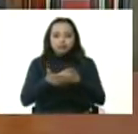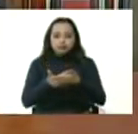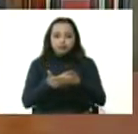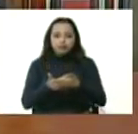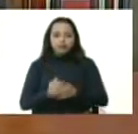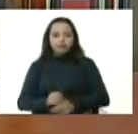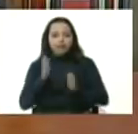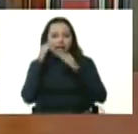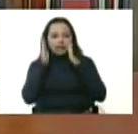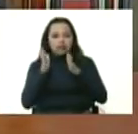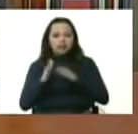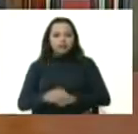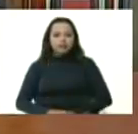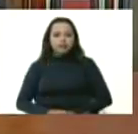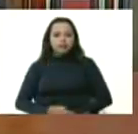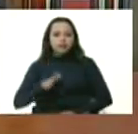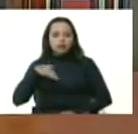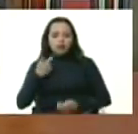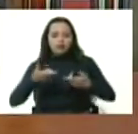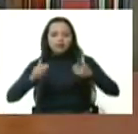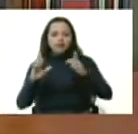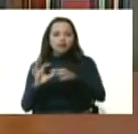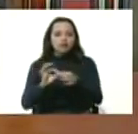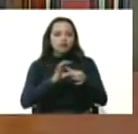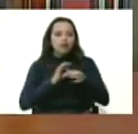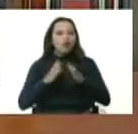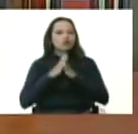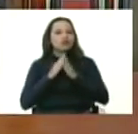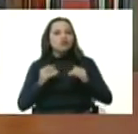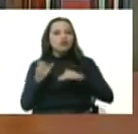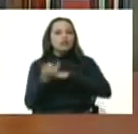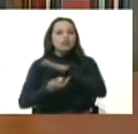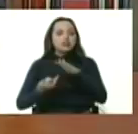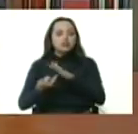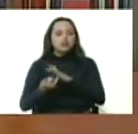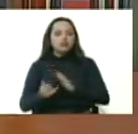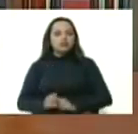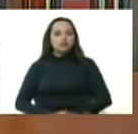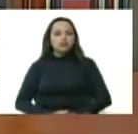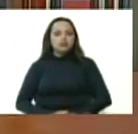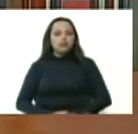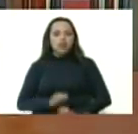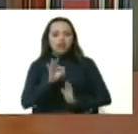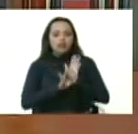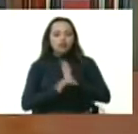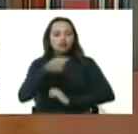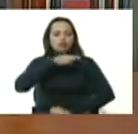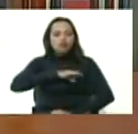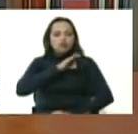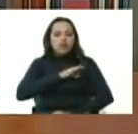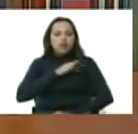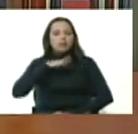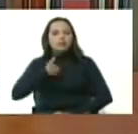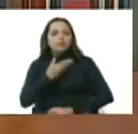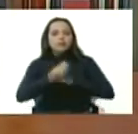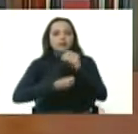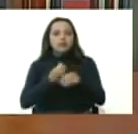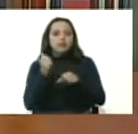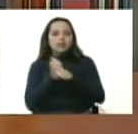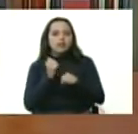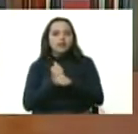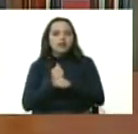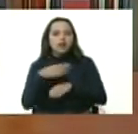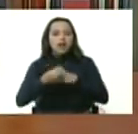autorizar la fusión de todos los entes de fondos sociales para la producción tales como